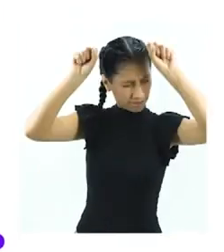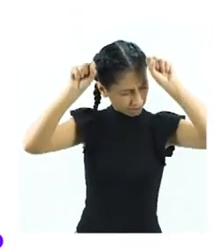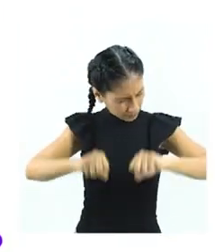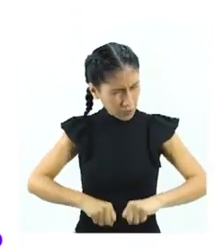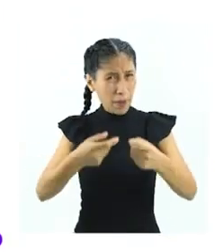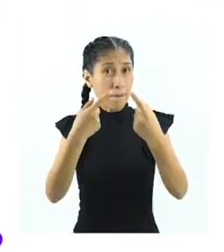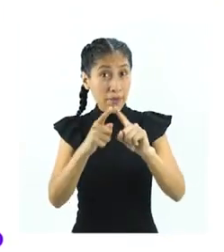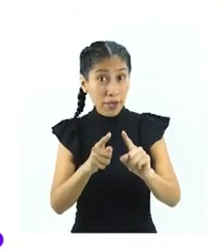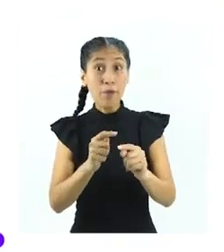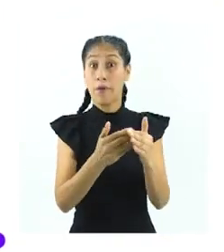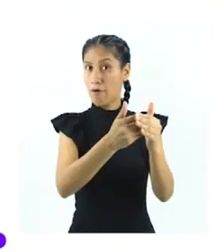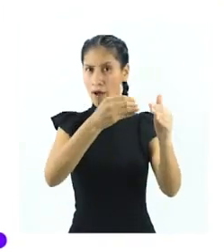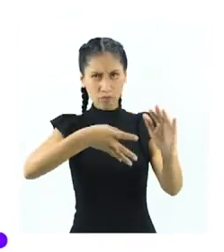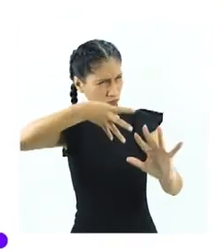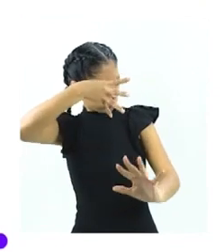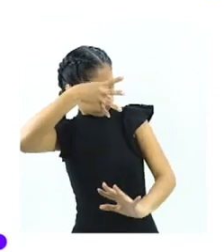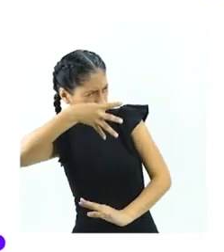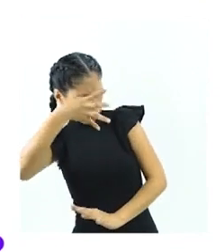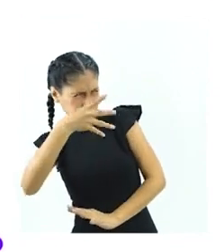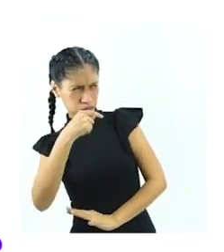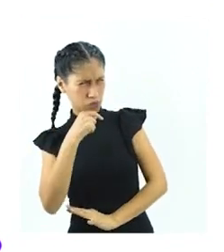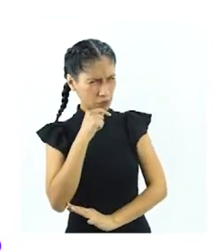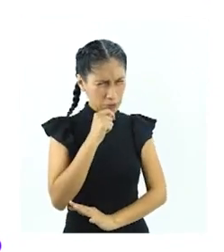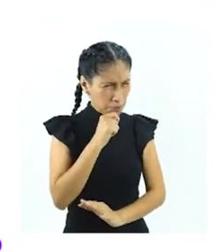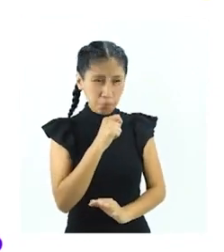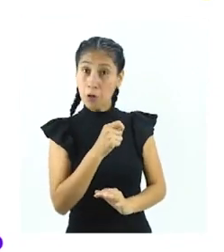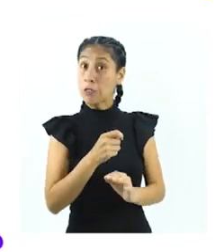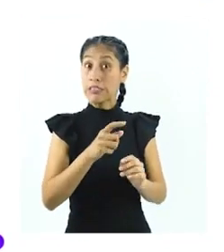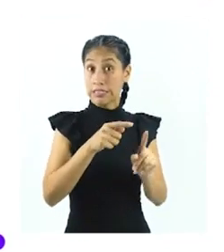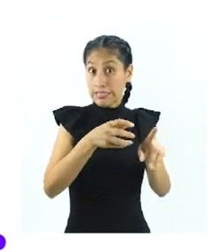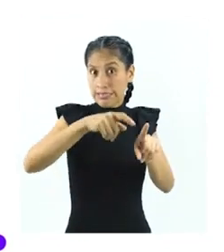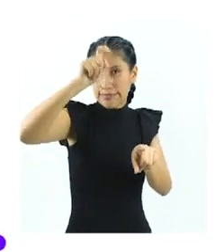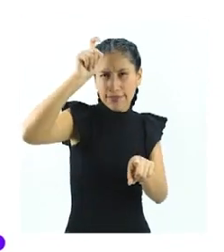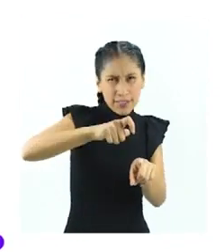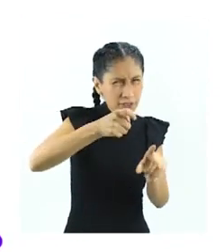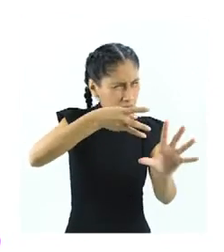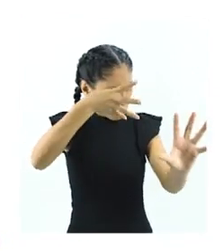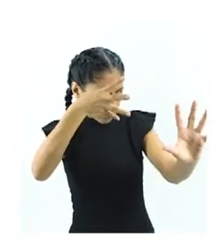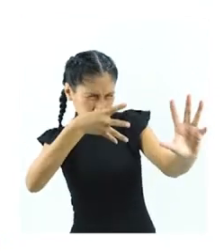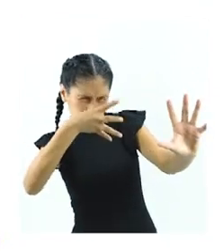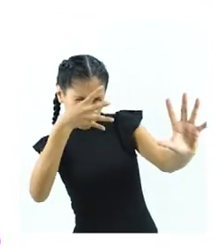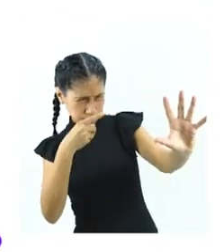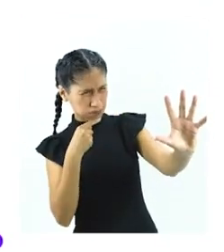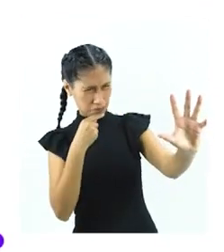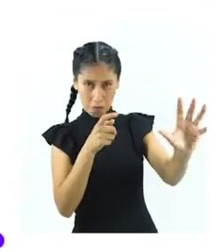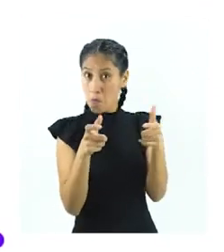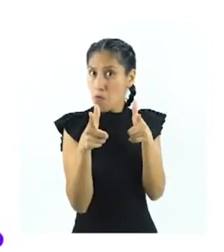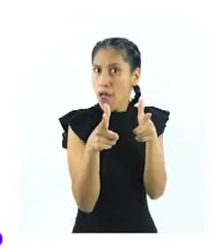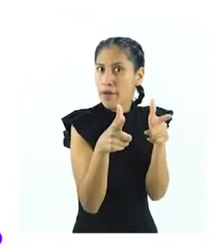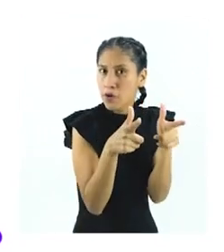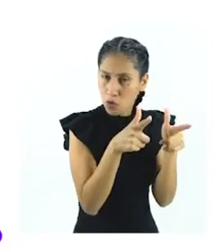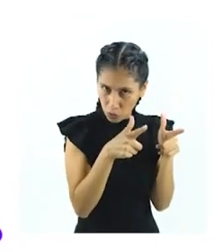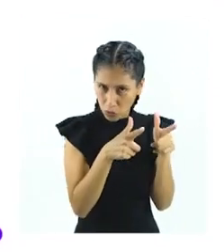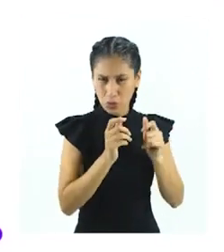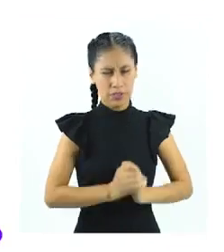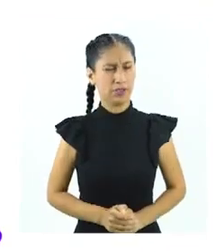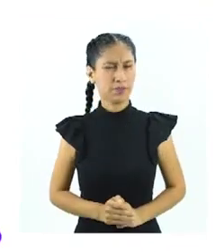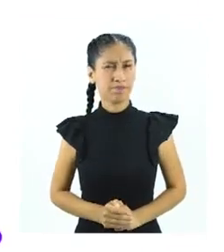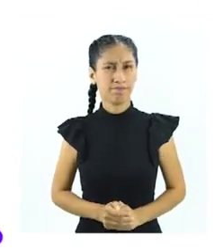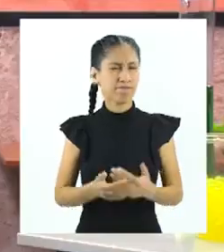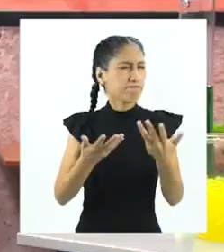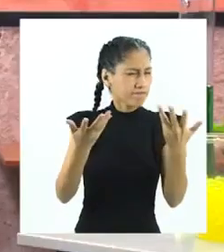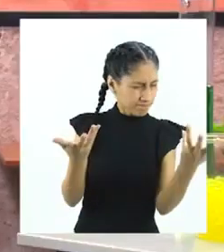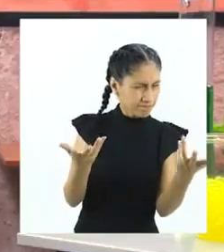Pero en estos tipos de investigación, donde los experimentos son controlados, entran en juego dos tipos de variables bien